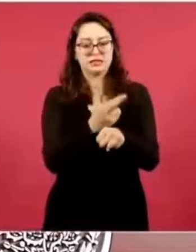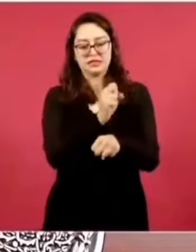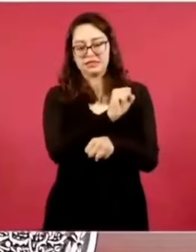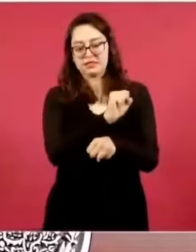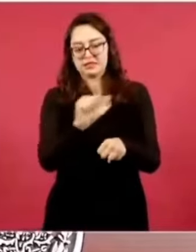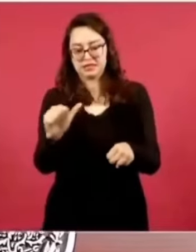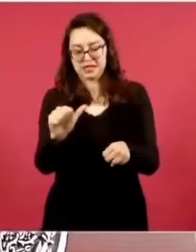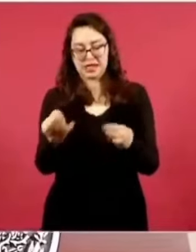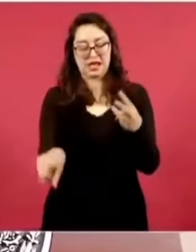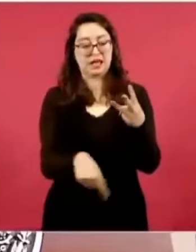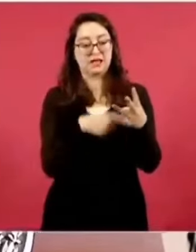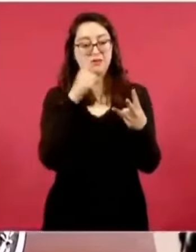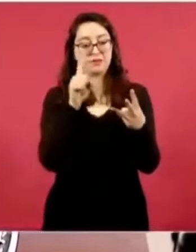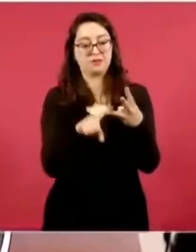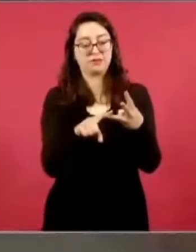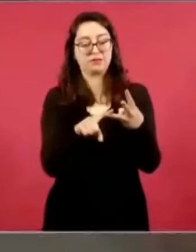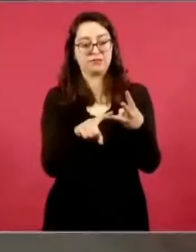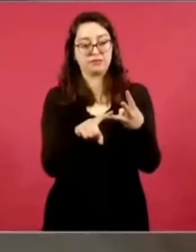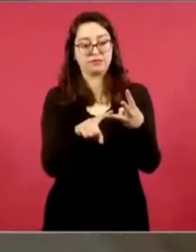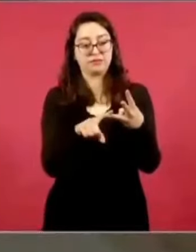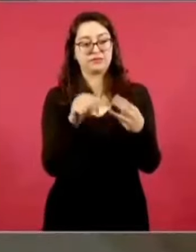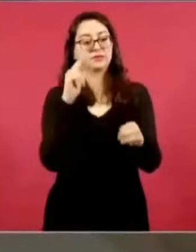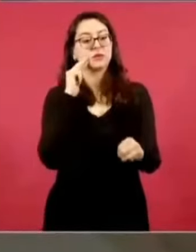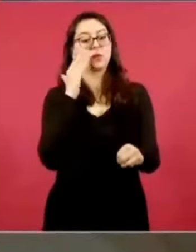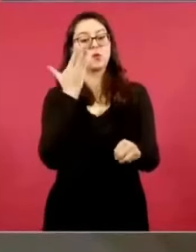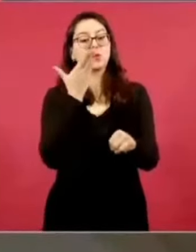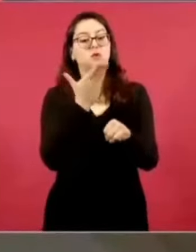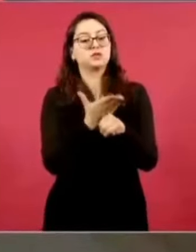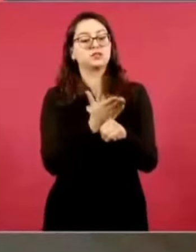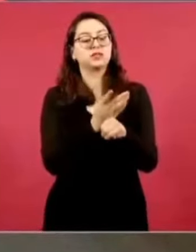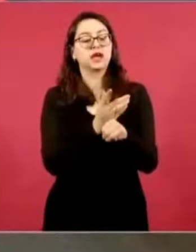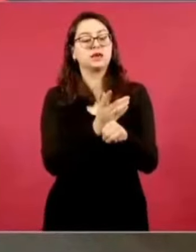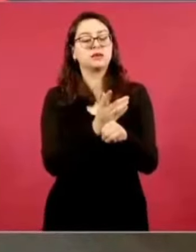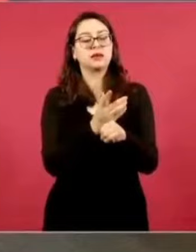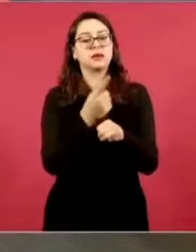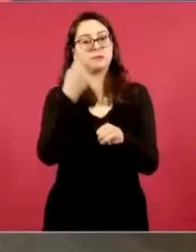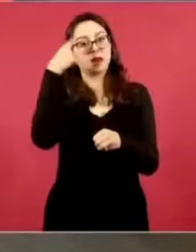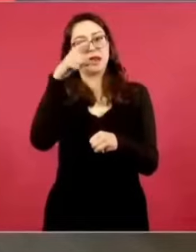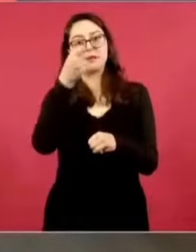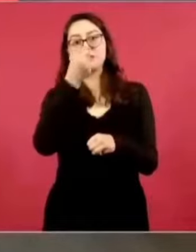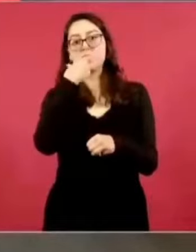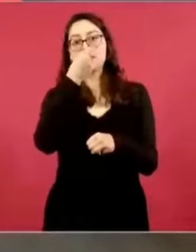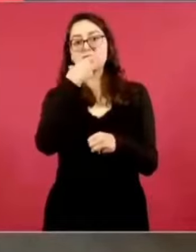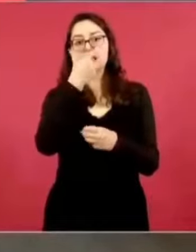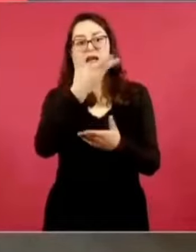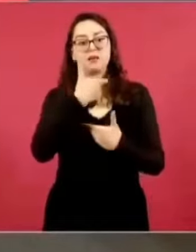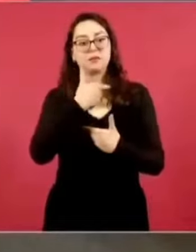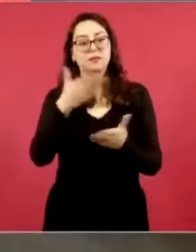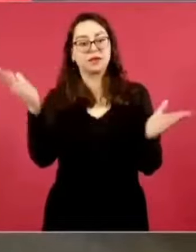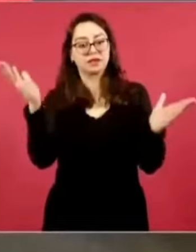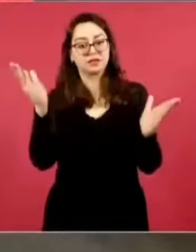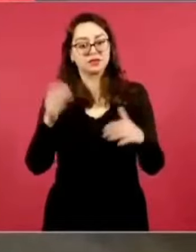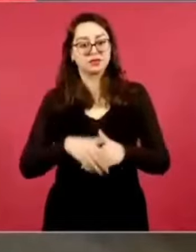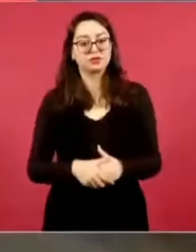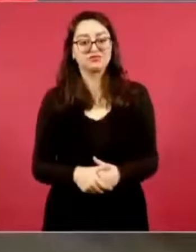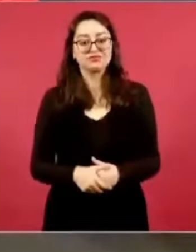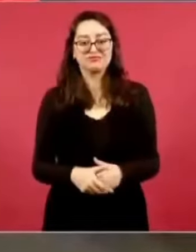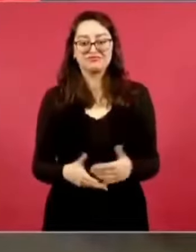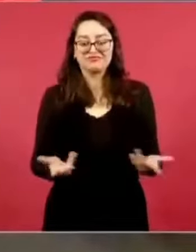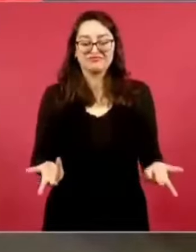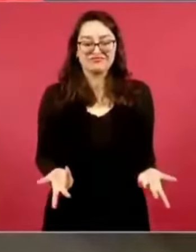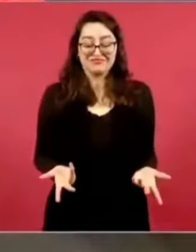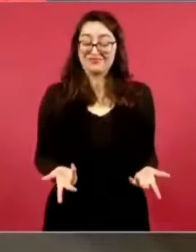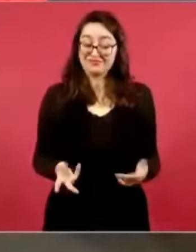responsable de la distribución de medicamentos, porque hay toda una